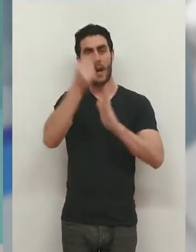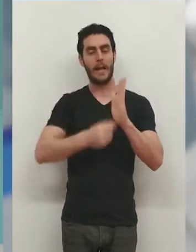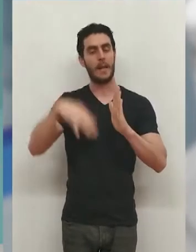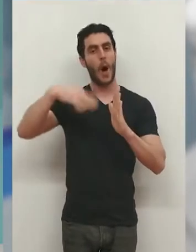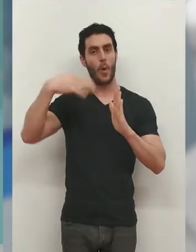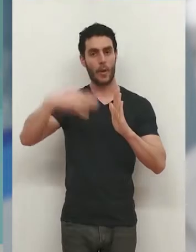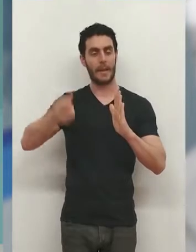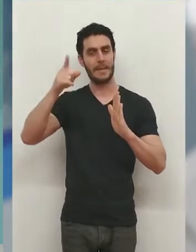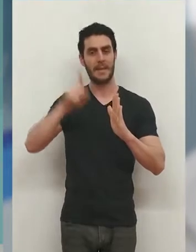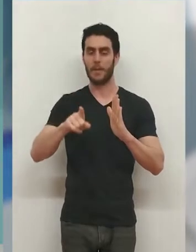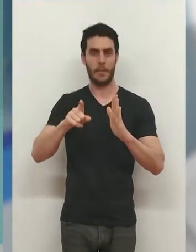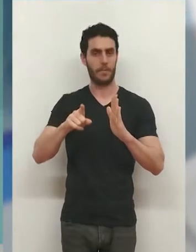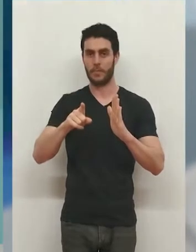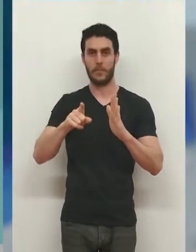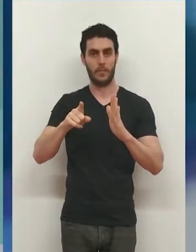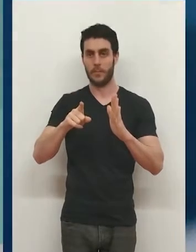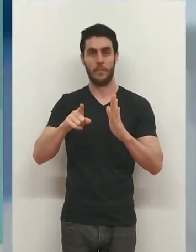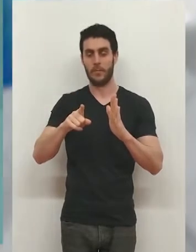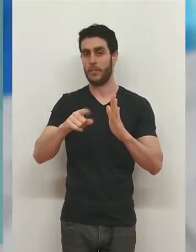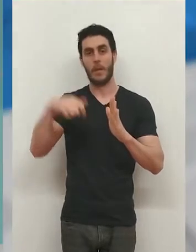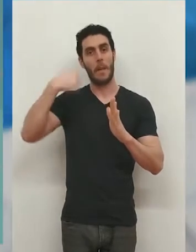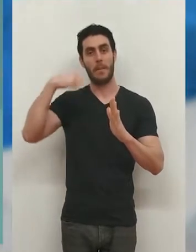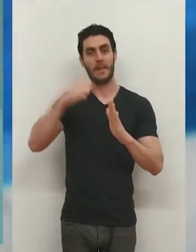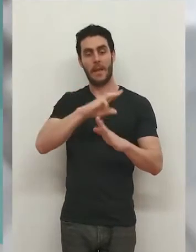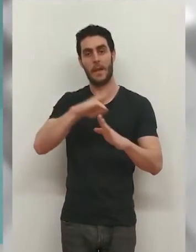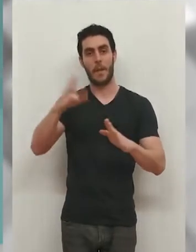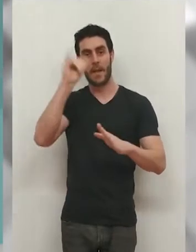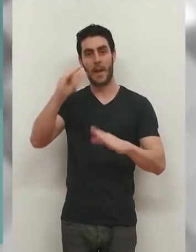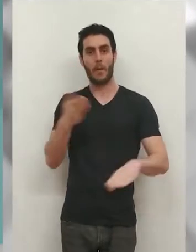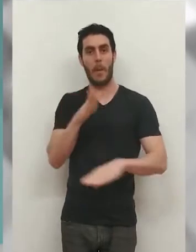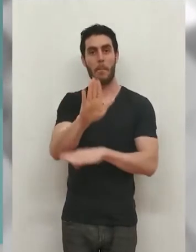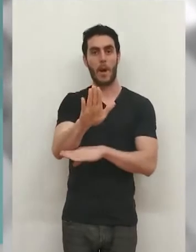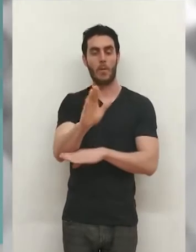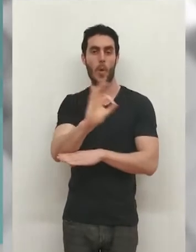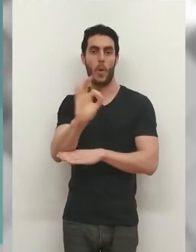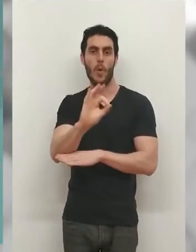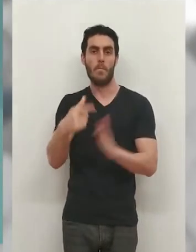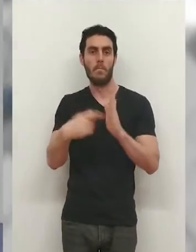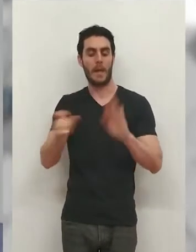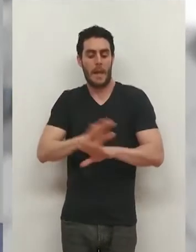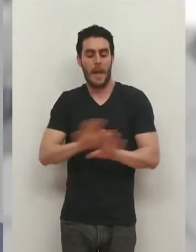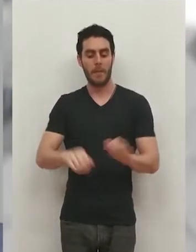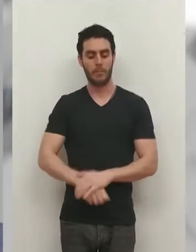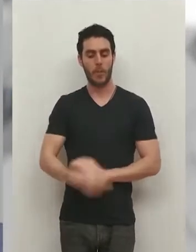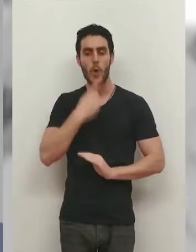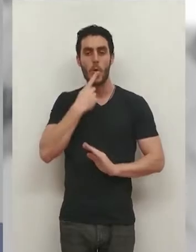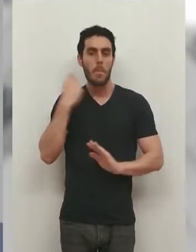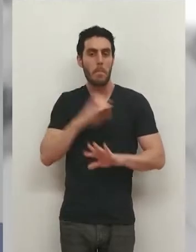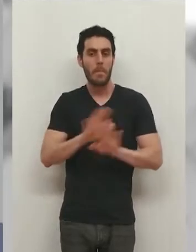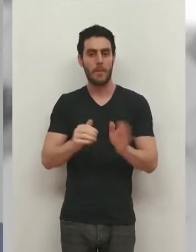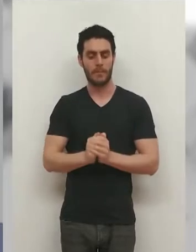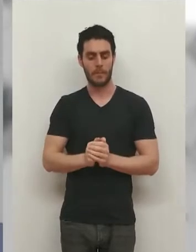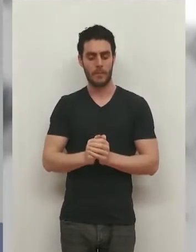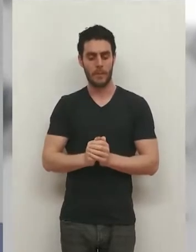una sola lista y ni se descarta ni se postula a la presidencia del PP Riojano. Parece irrelevante.